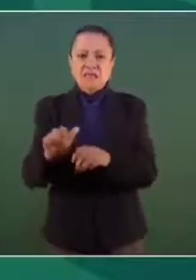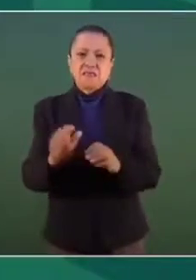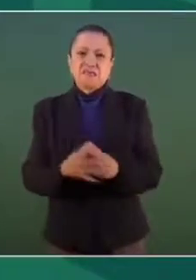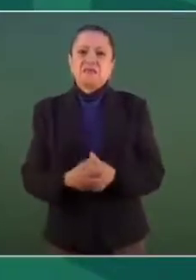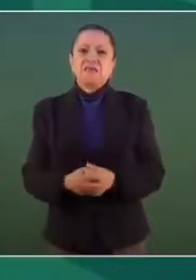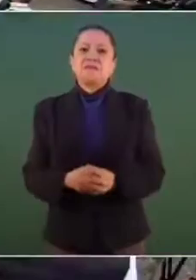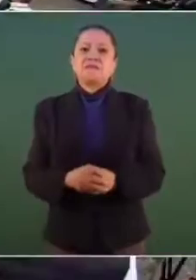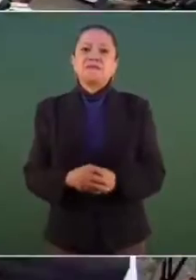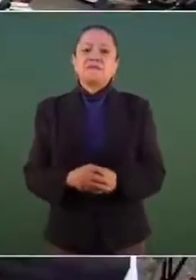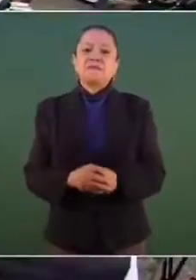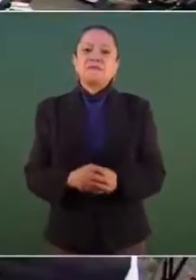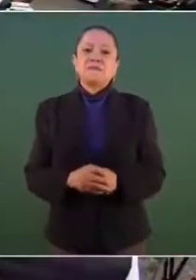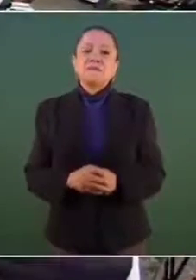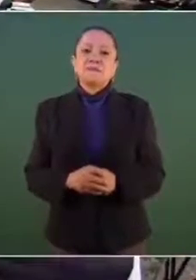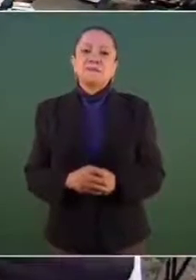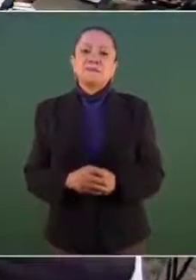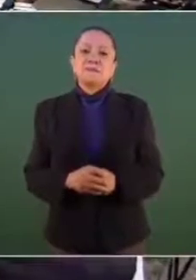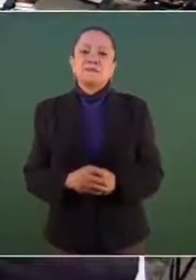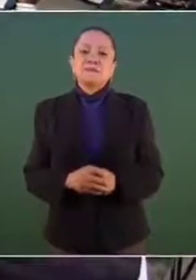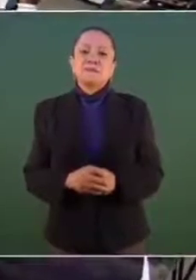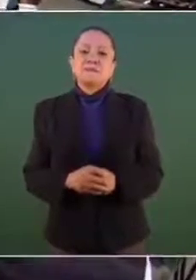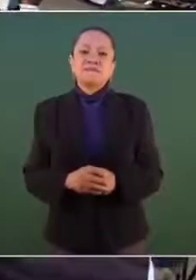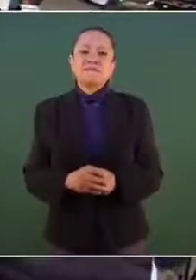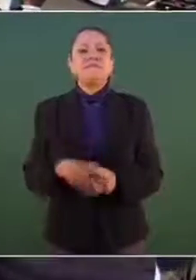cuando era futbolista.